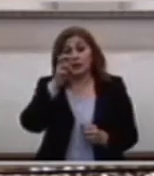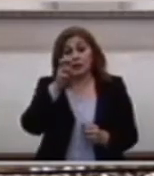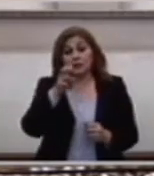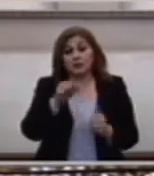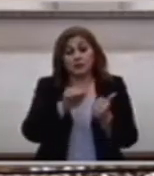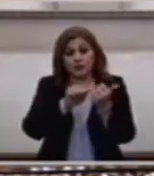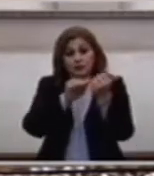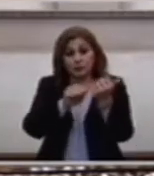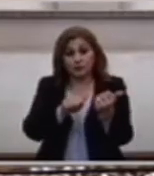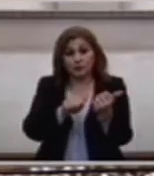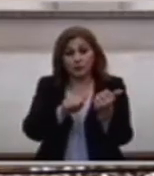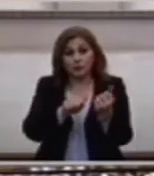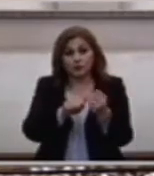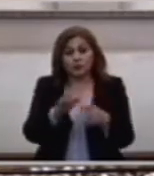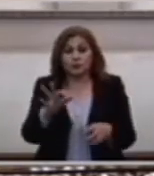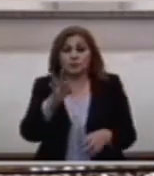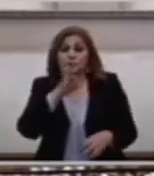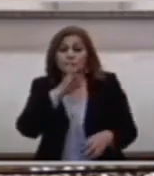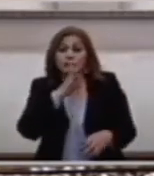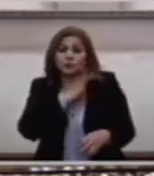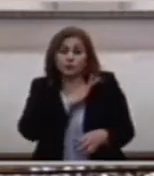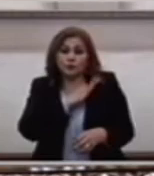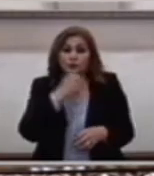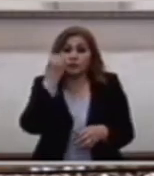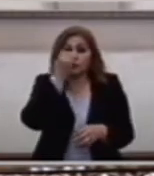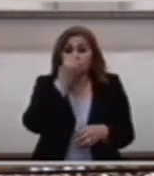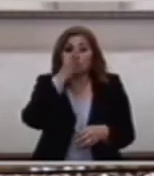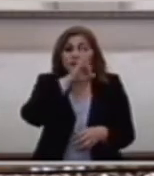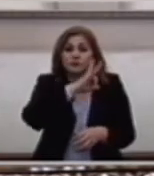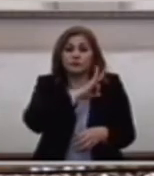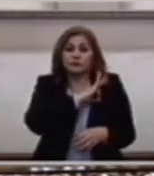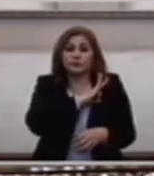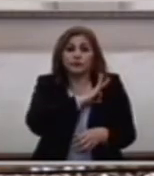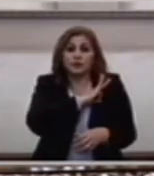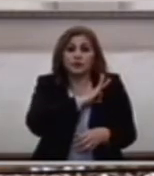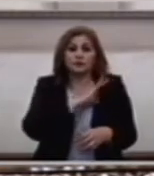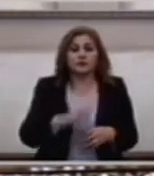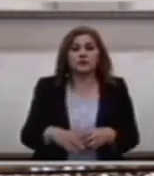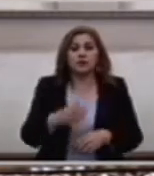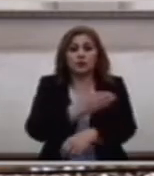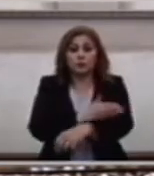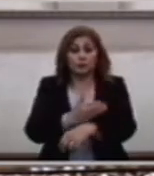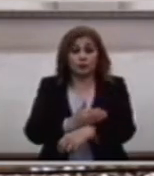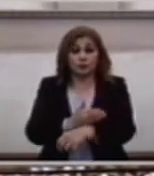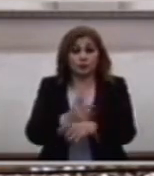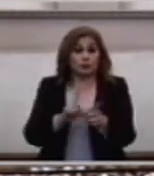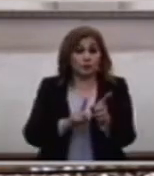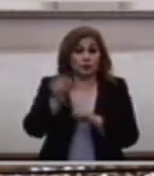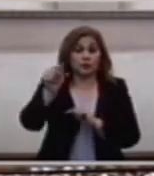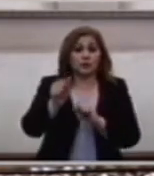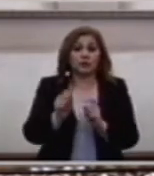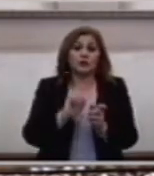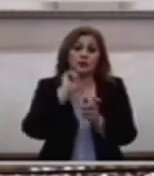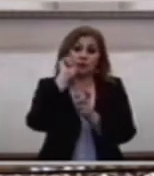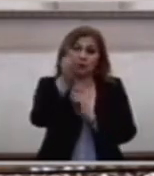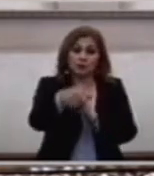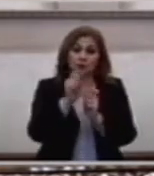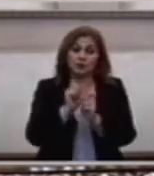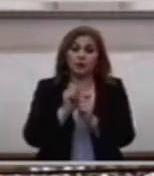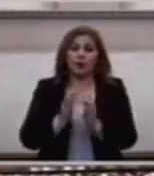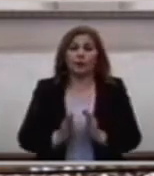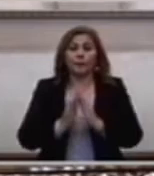Él dirá A sus compañeros Voy a pescar Toma la